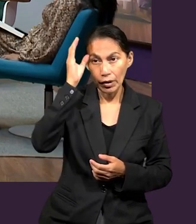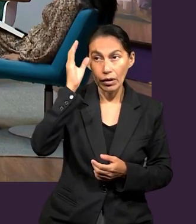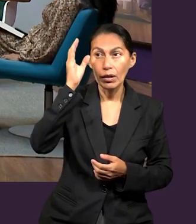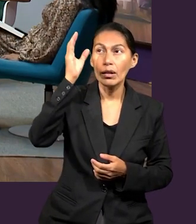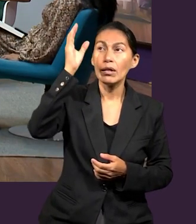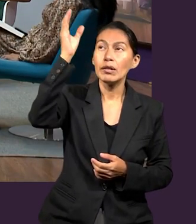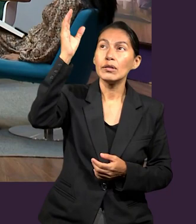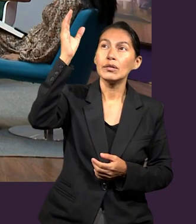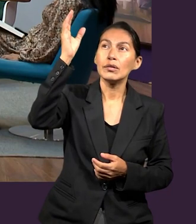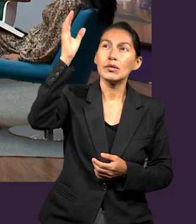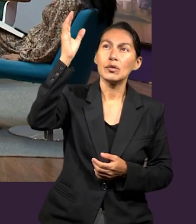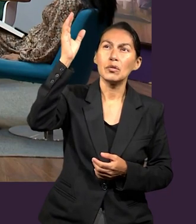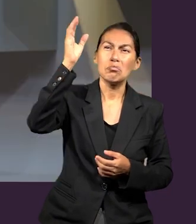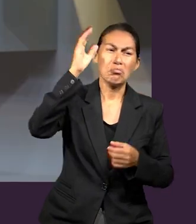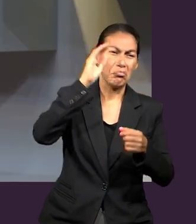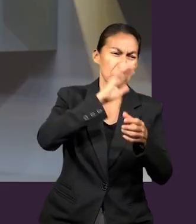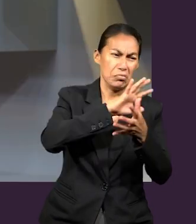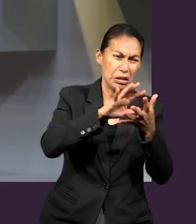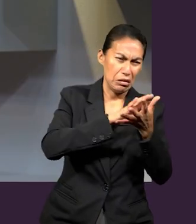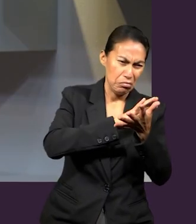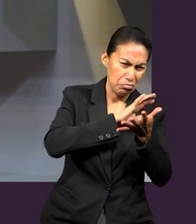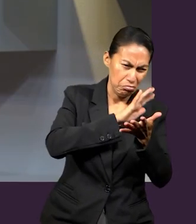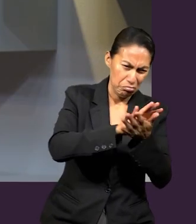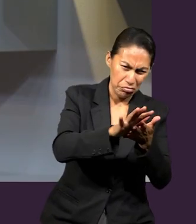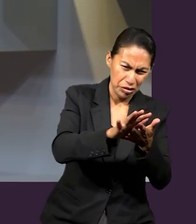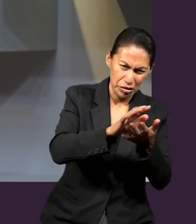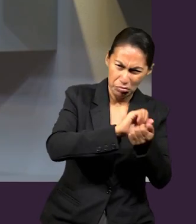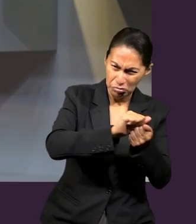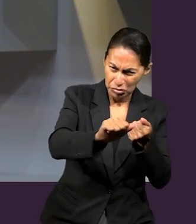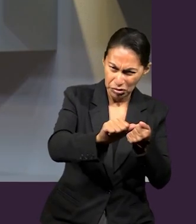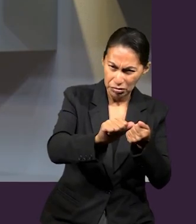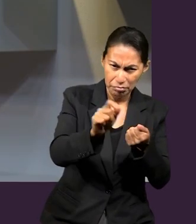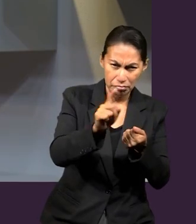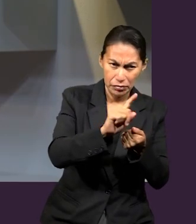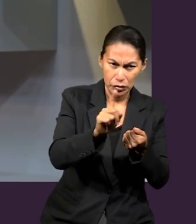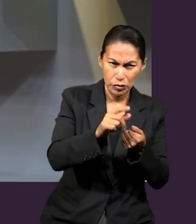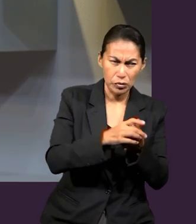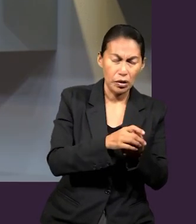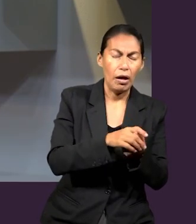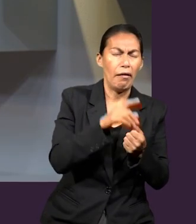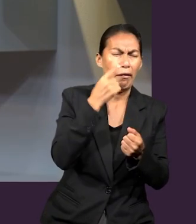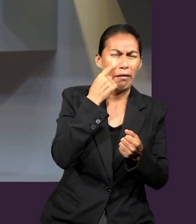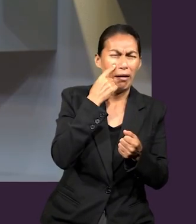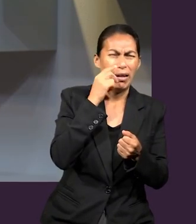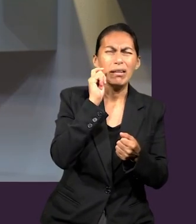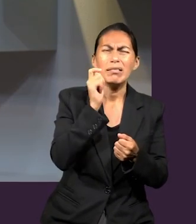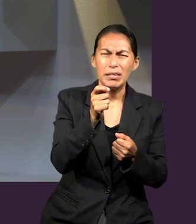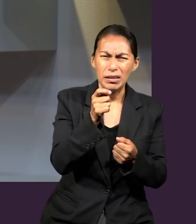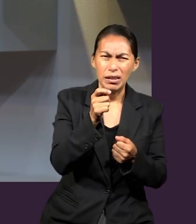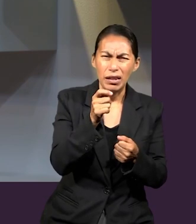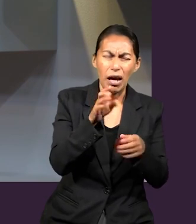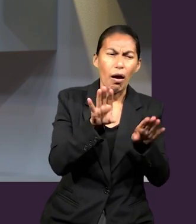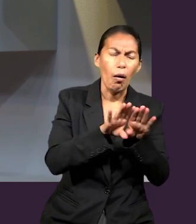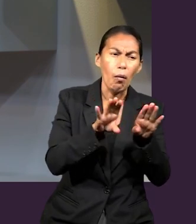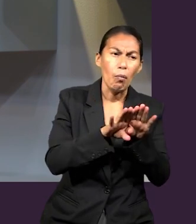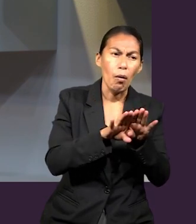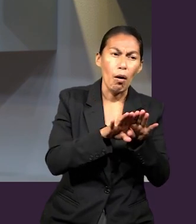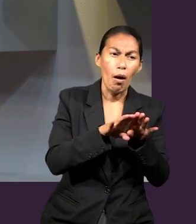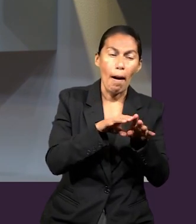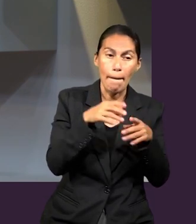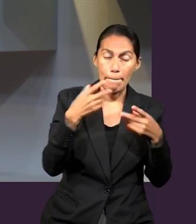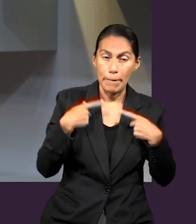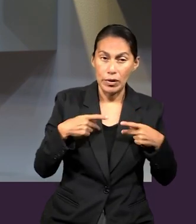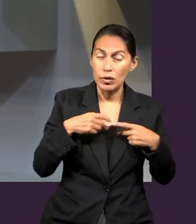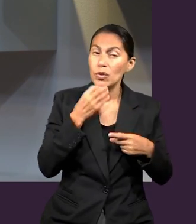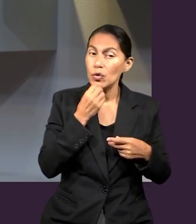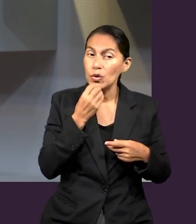que Cristo no solo destruye algo, la hostilidad entre judíos y gentiles, sino